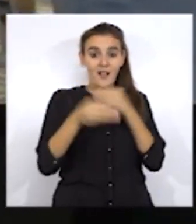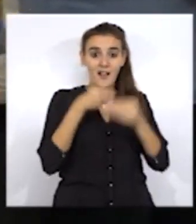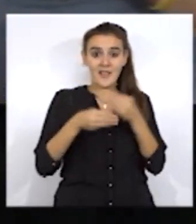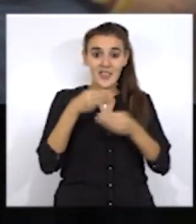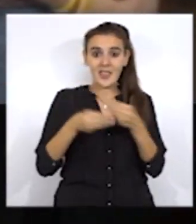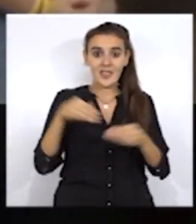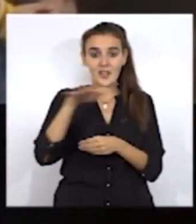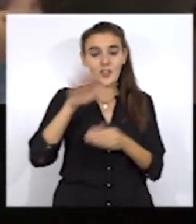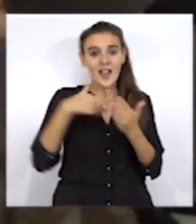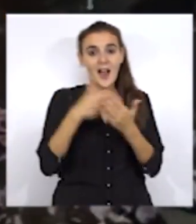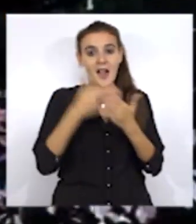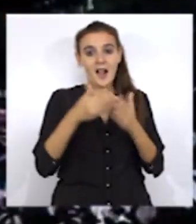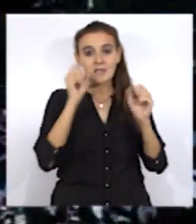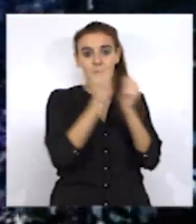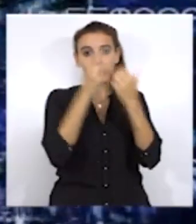28 de noviembre.